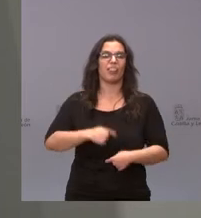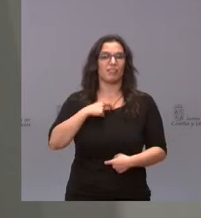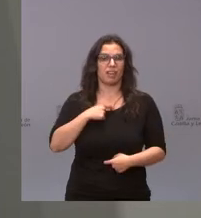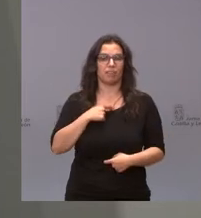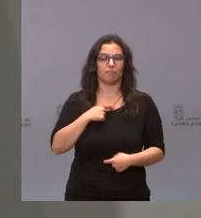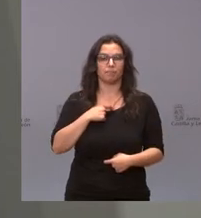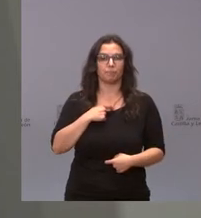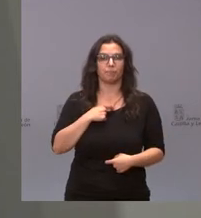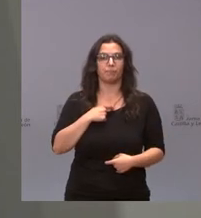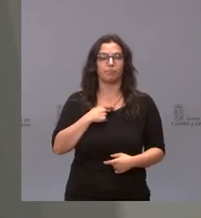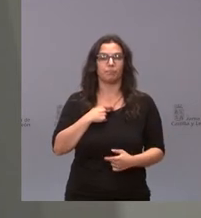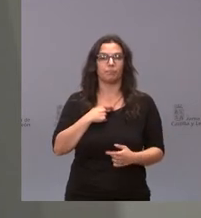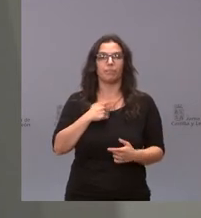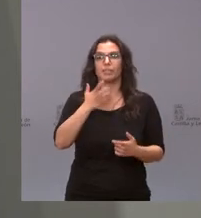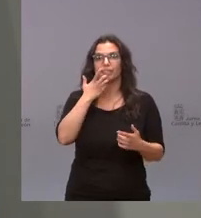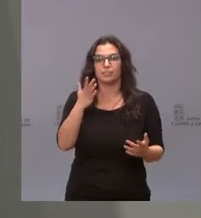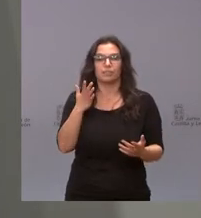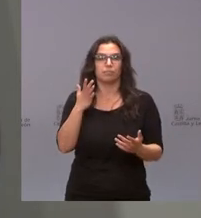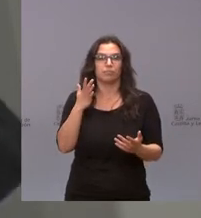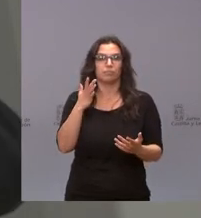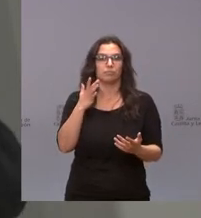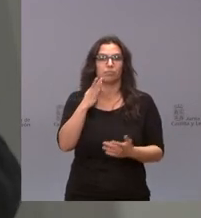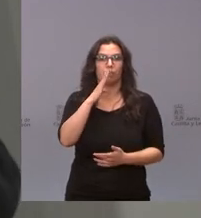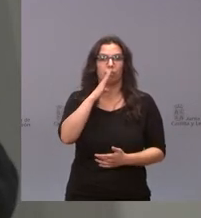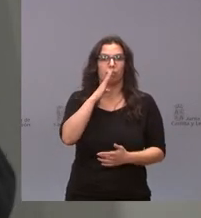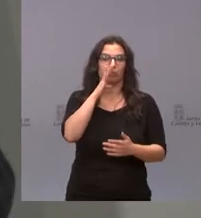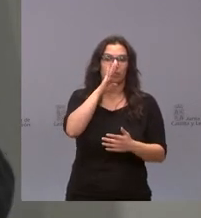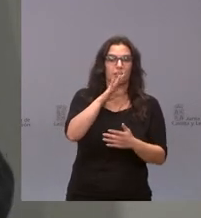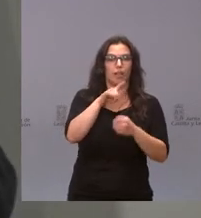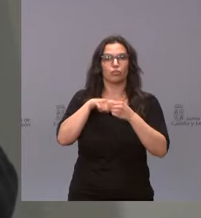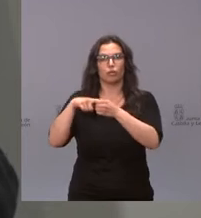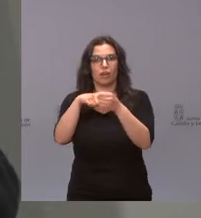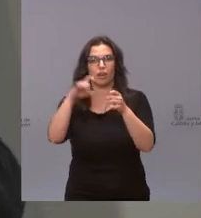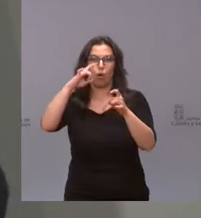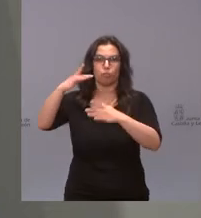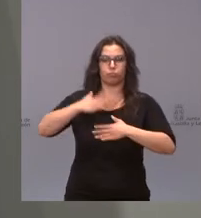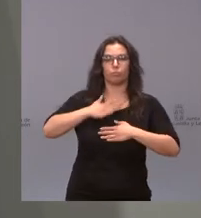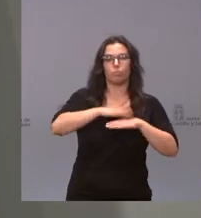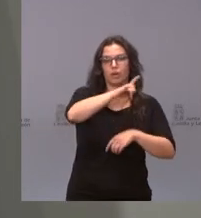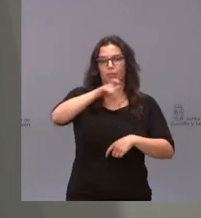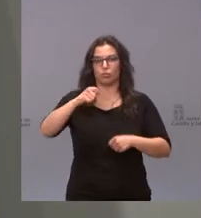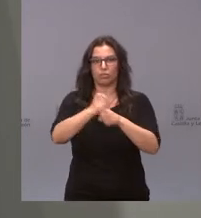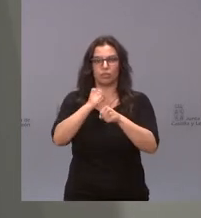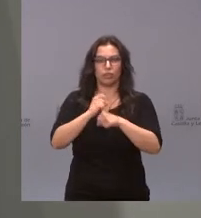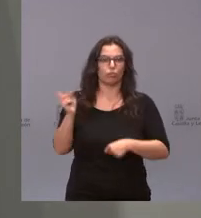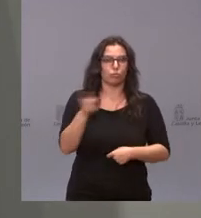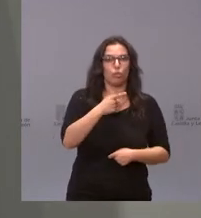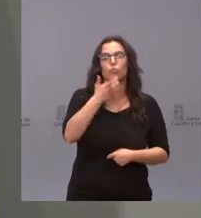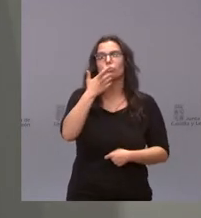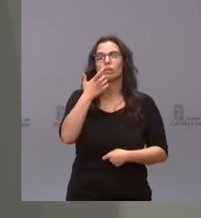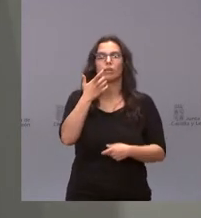que pudiera corresponder de forma directa y solidaria o subsidiaria a todos los trabajadores por los daños y perjuicios